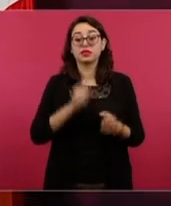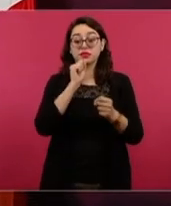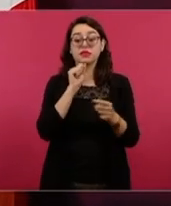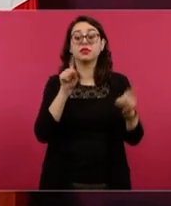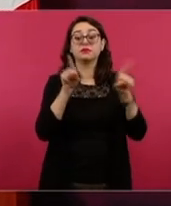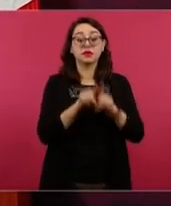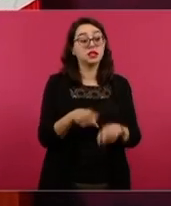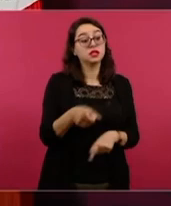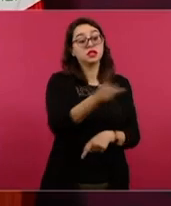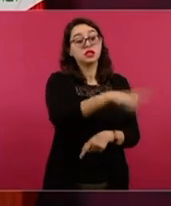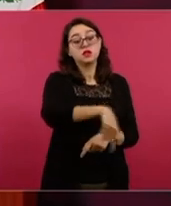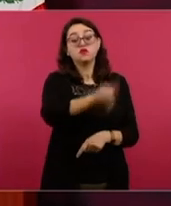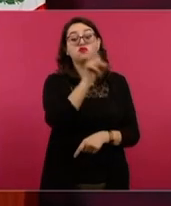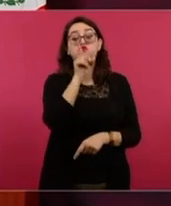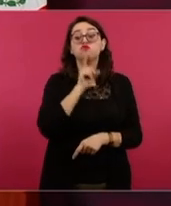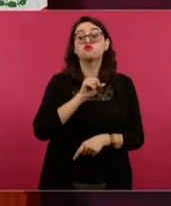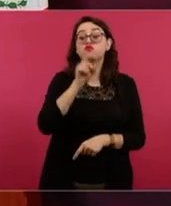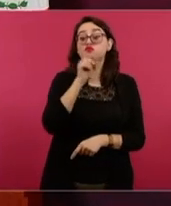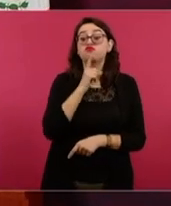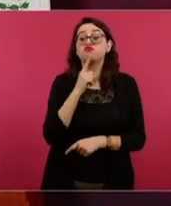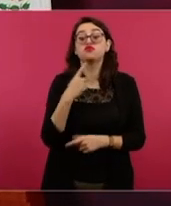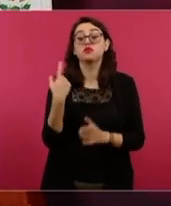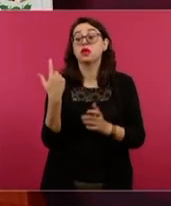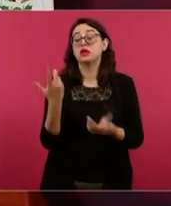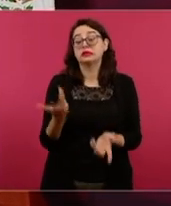en la calle no pagaban impuestos